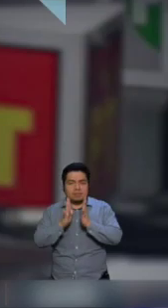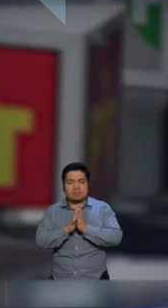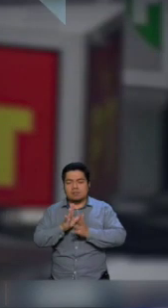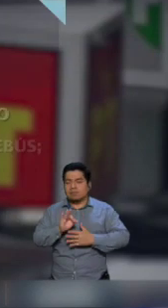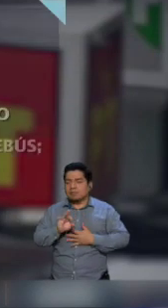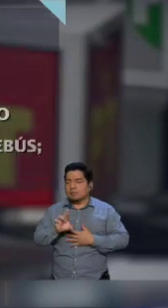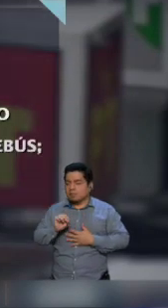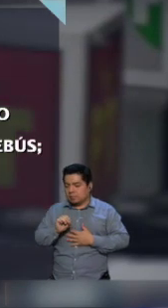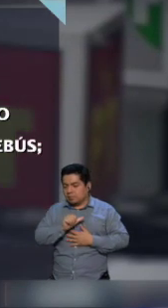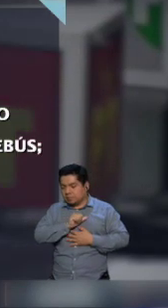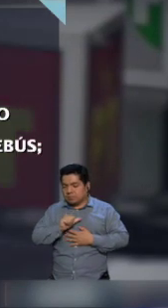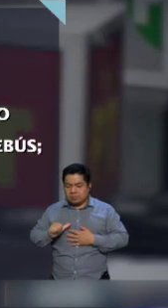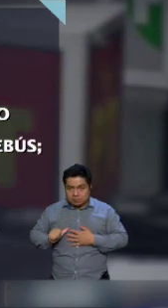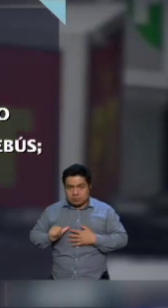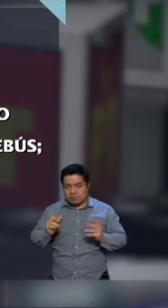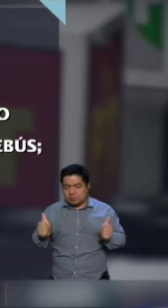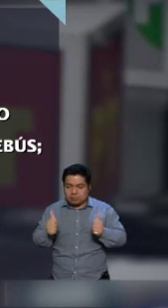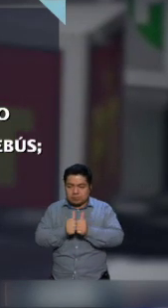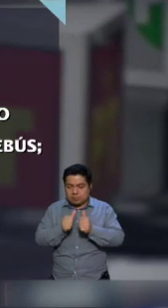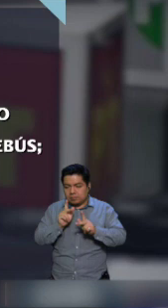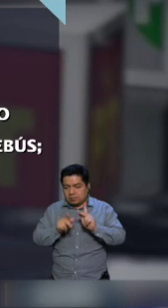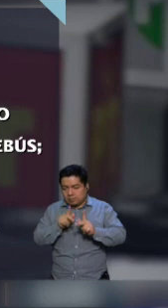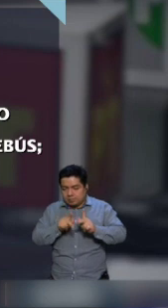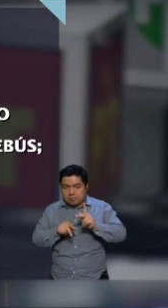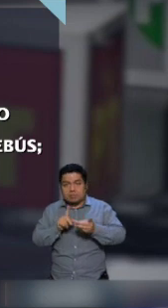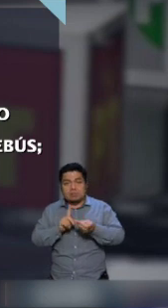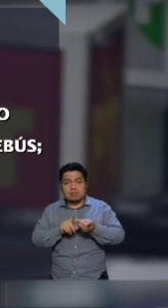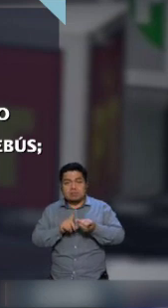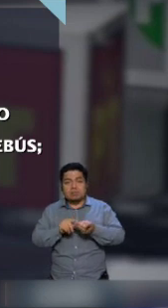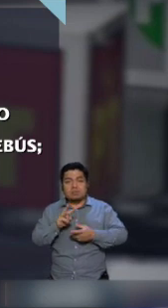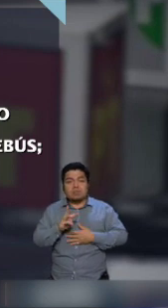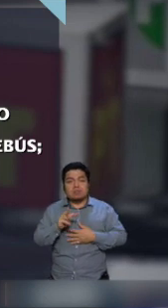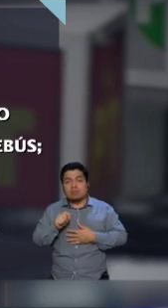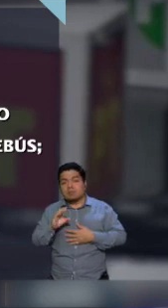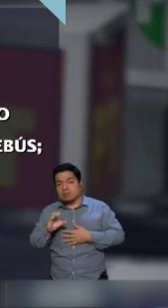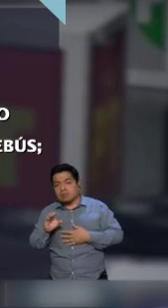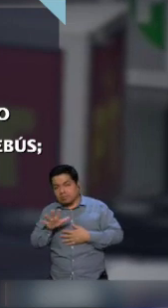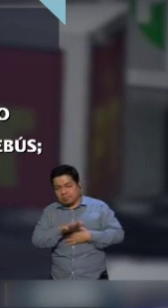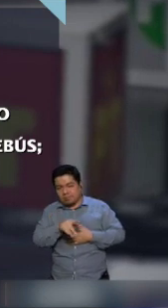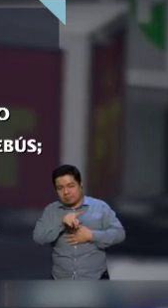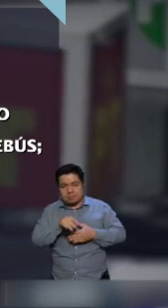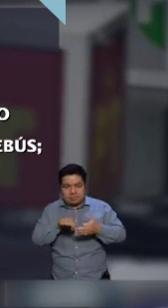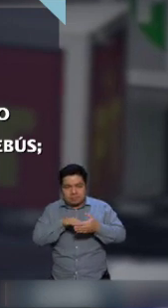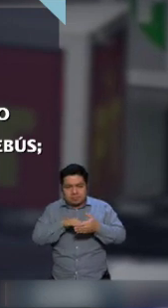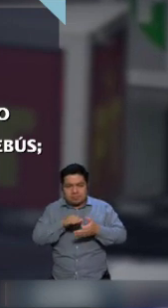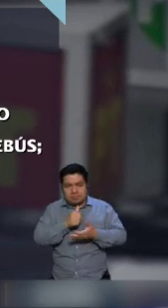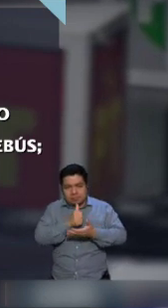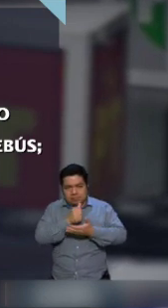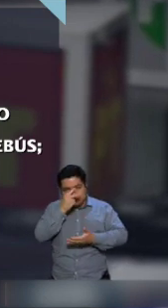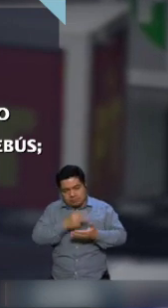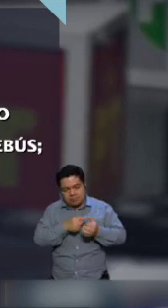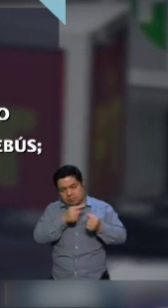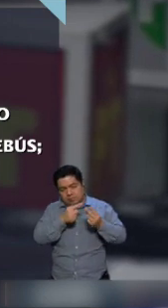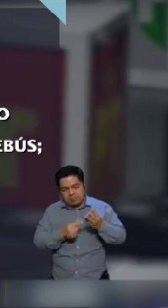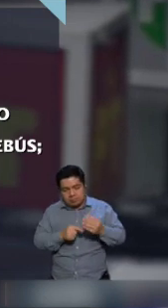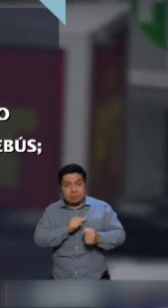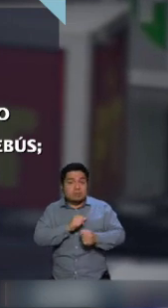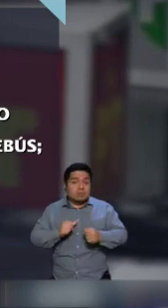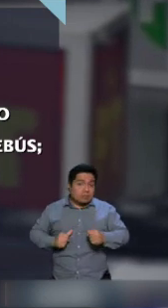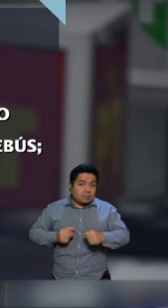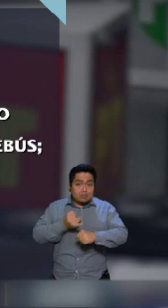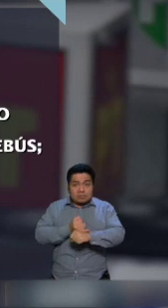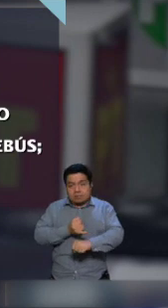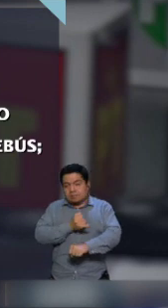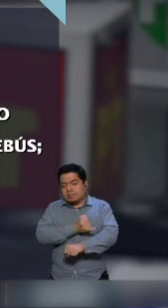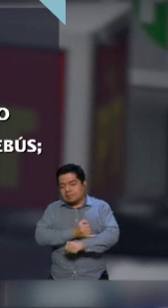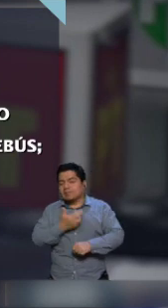foro Alcaldes, hablando con alcaldes, que se realizó en el World Trade Center de la Ciudad de México. Ahí destacó sus logros como alcaldesa de Iztapalapa